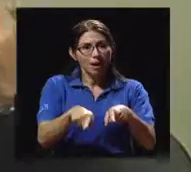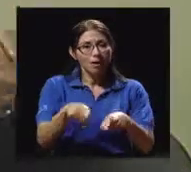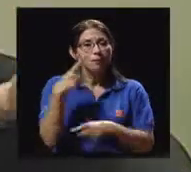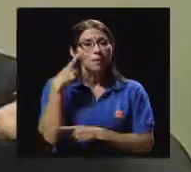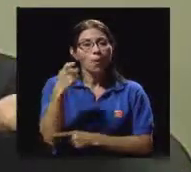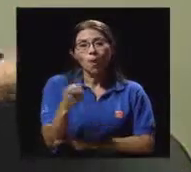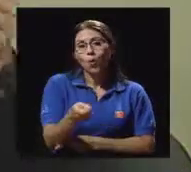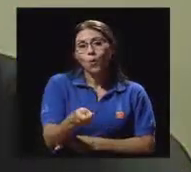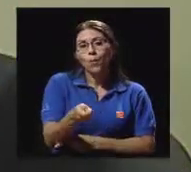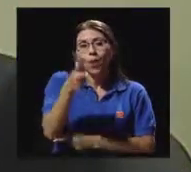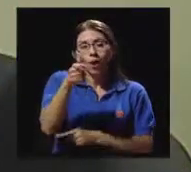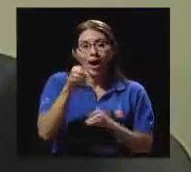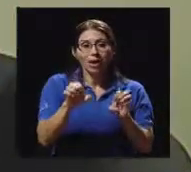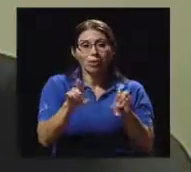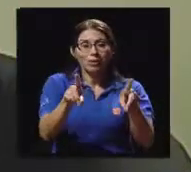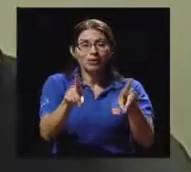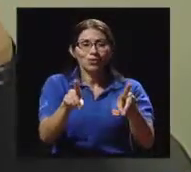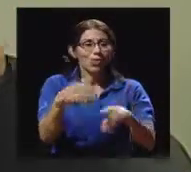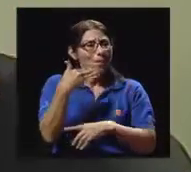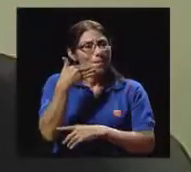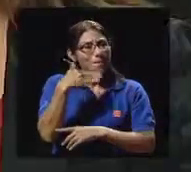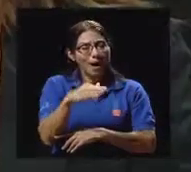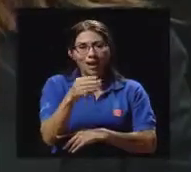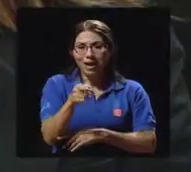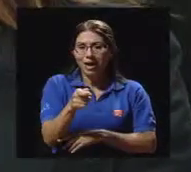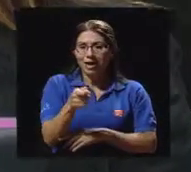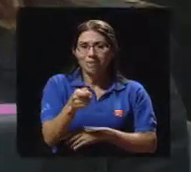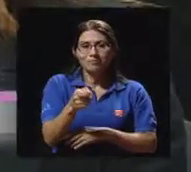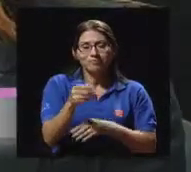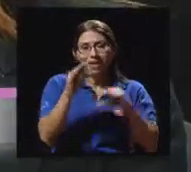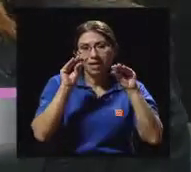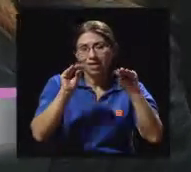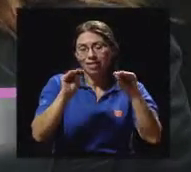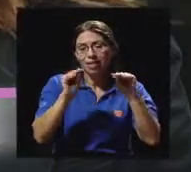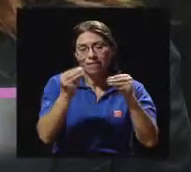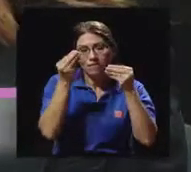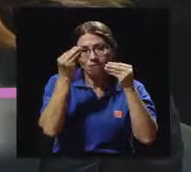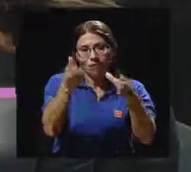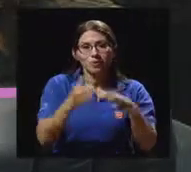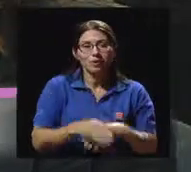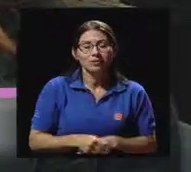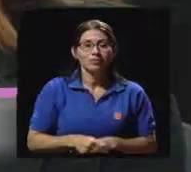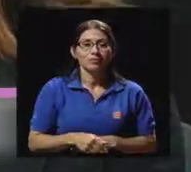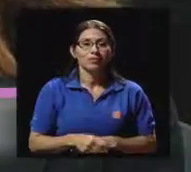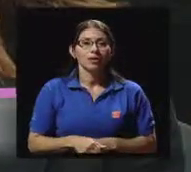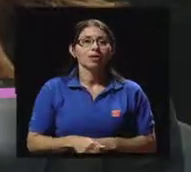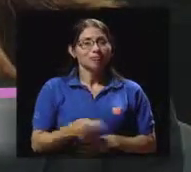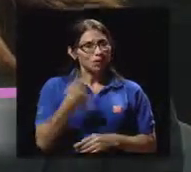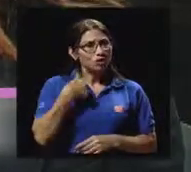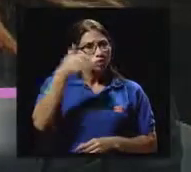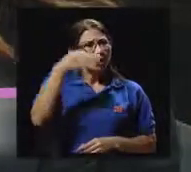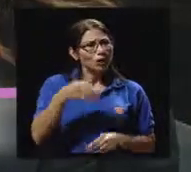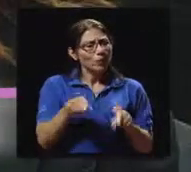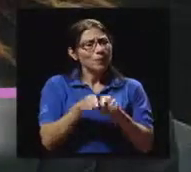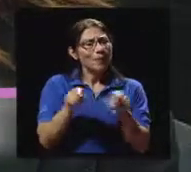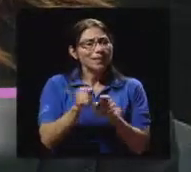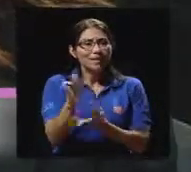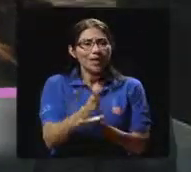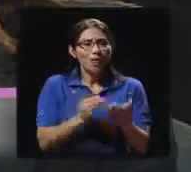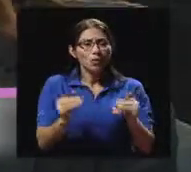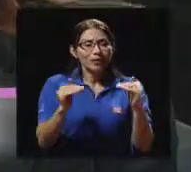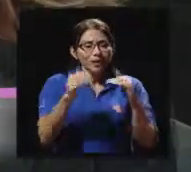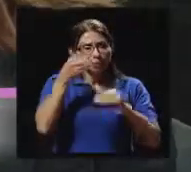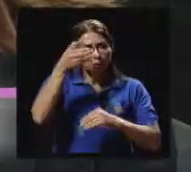o la mala educación que tenemos al hacer actividad. Yo creo que es algo como también cultural, ¿verdad? ¿Cómo nos han